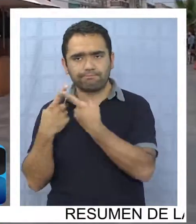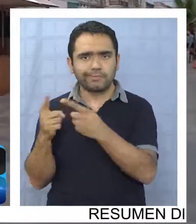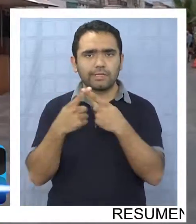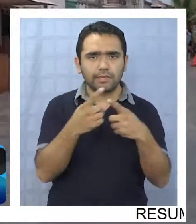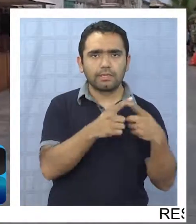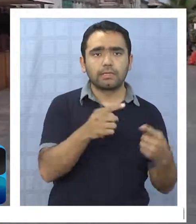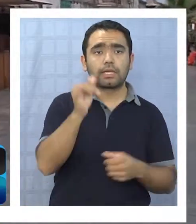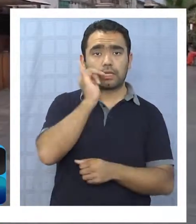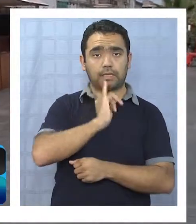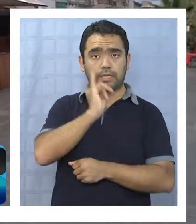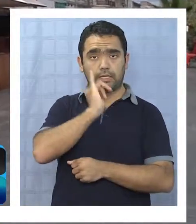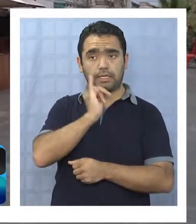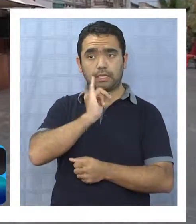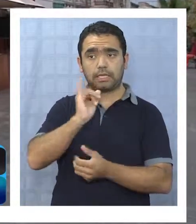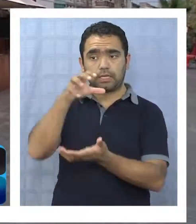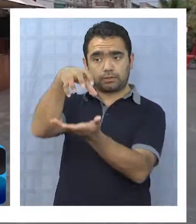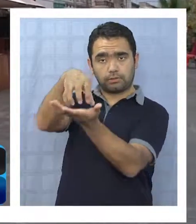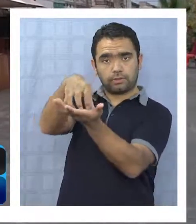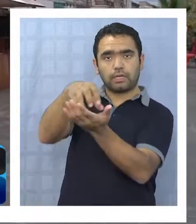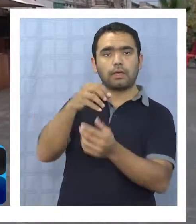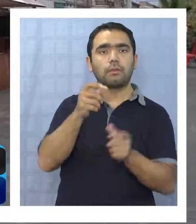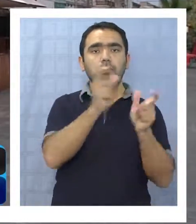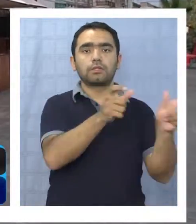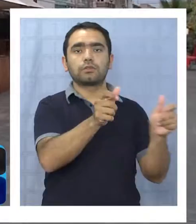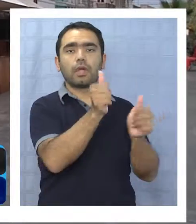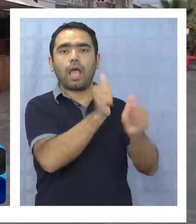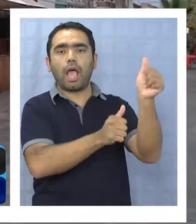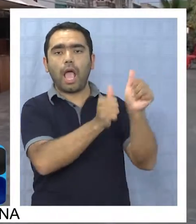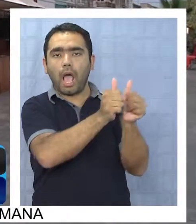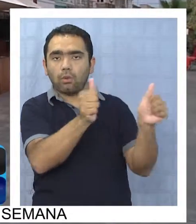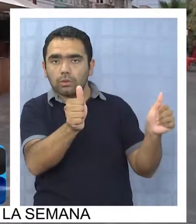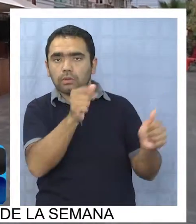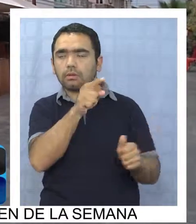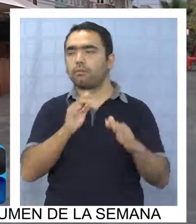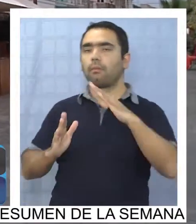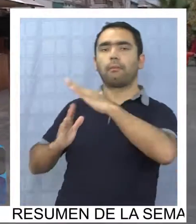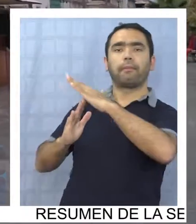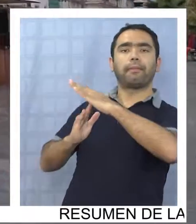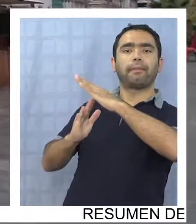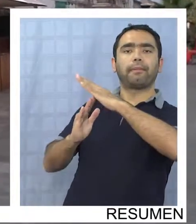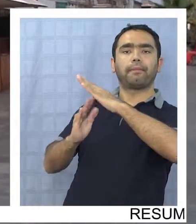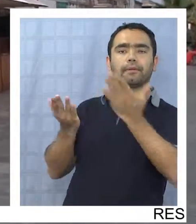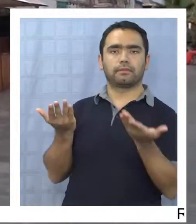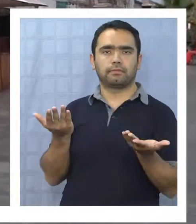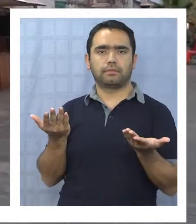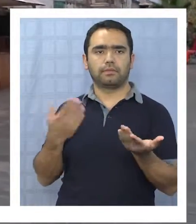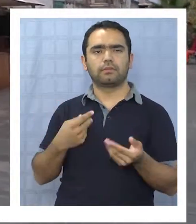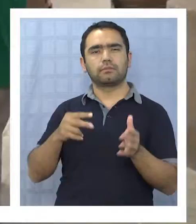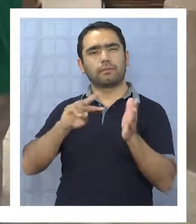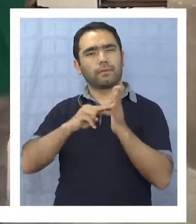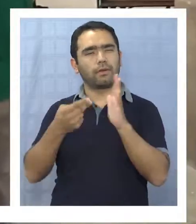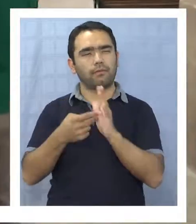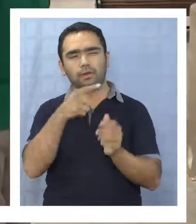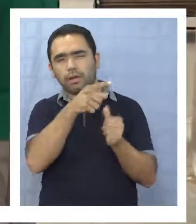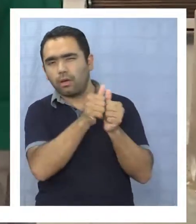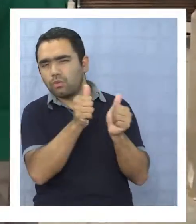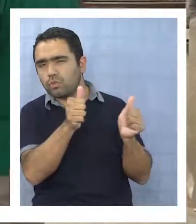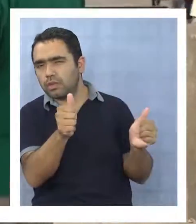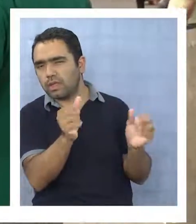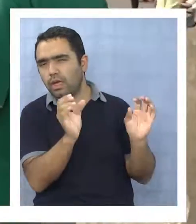y Quique está siendo postergado en muchas cosas últimamente. Entonces yo creo que también ahí, no sé si será un problema de autoridades,